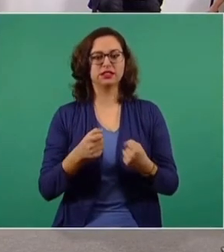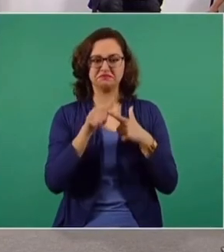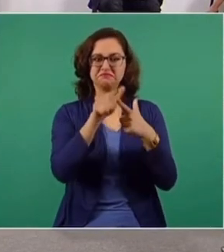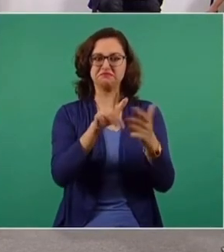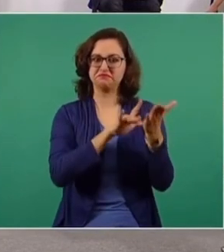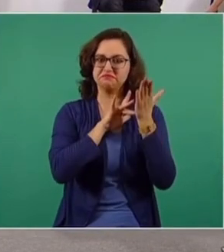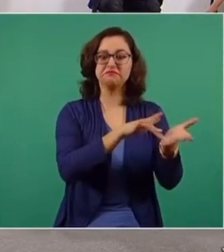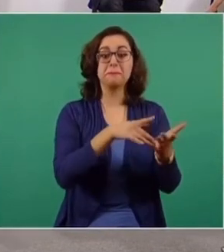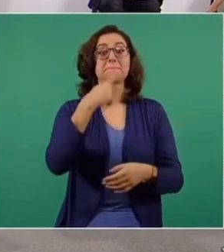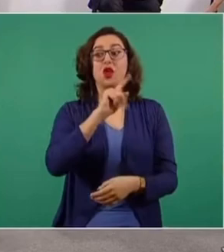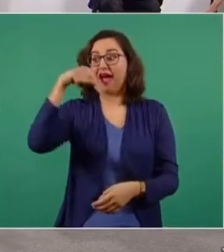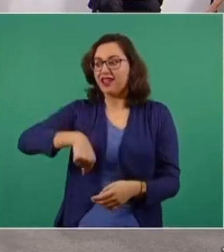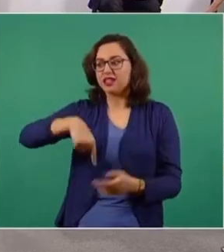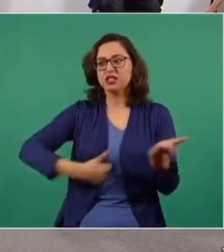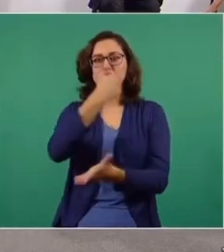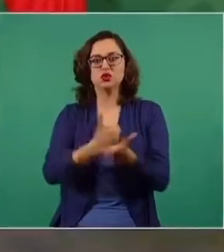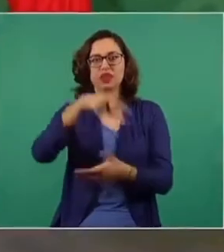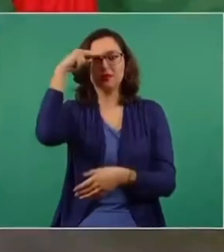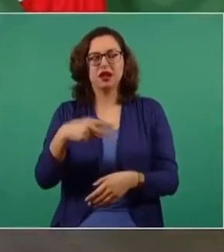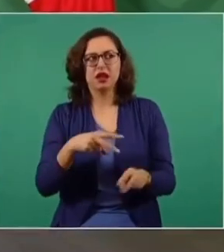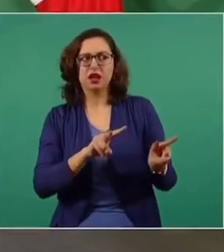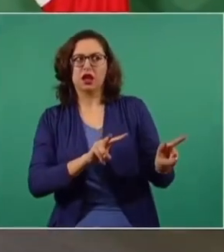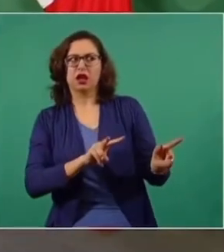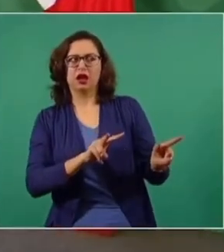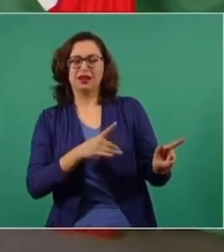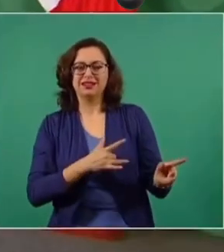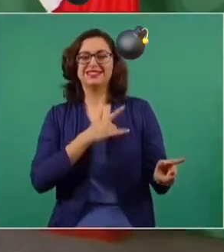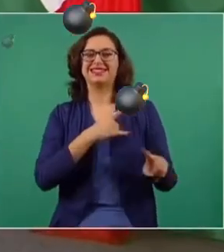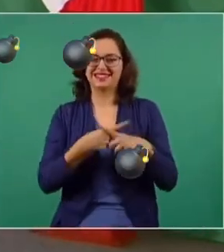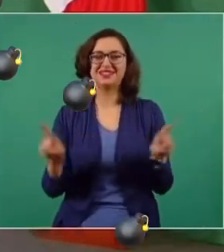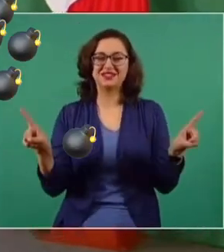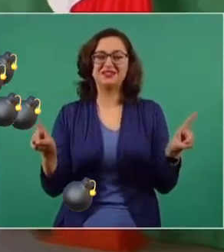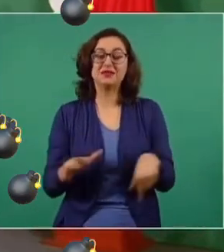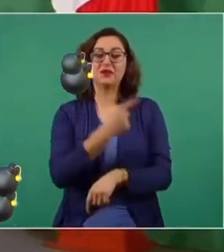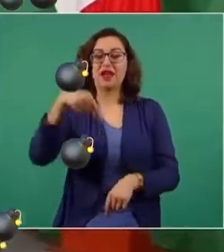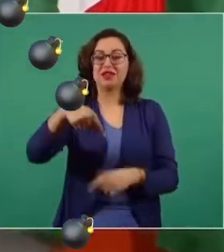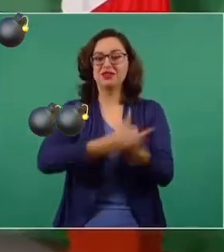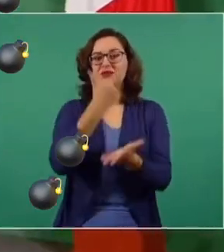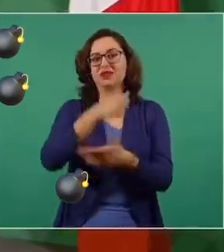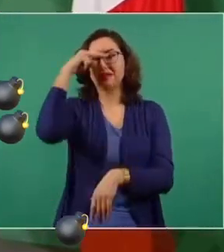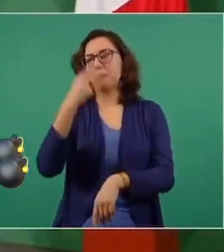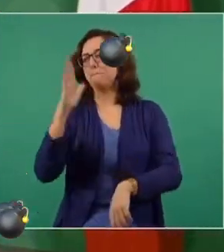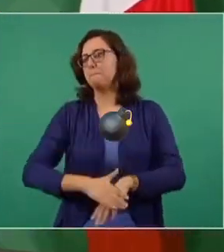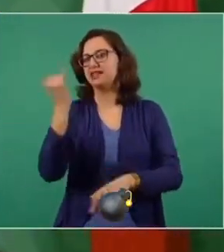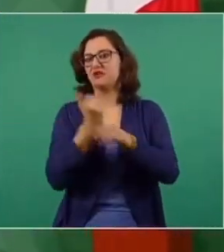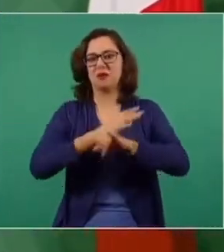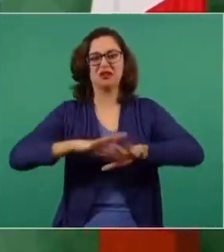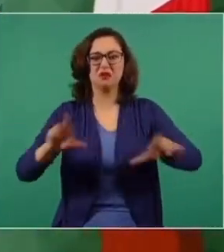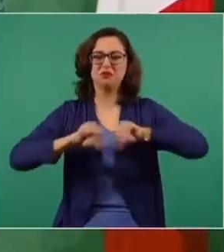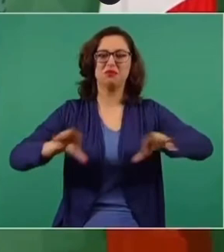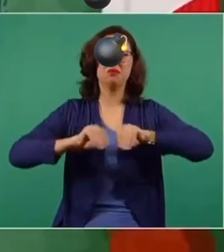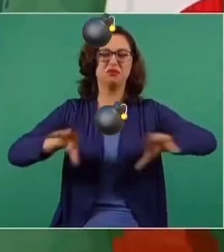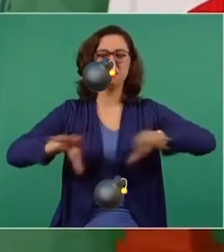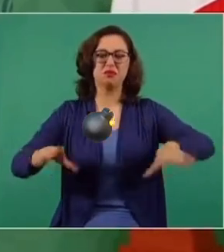Porque aquí se recibe, pues, todo el bombardeo. O